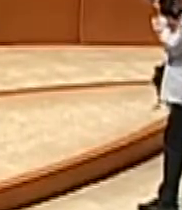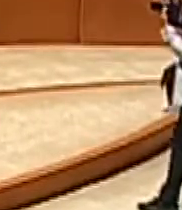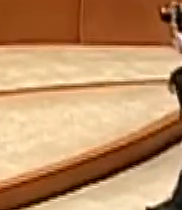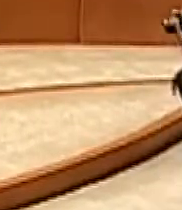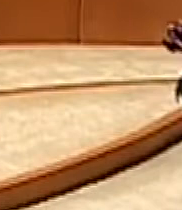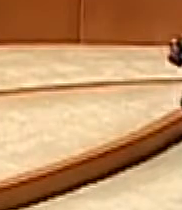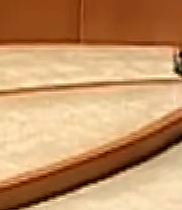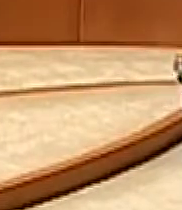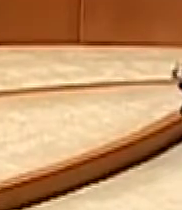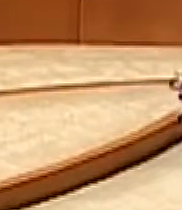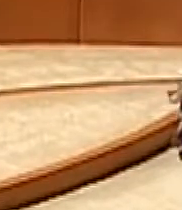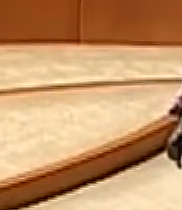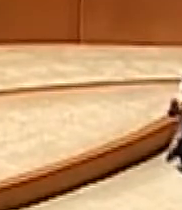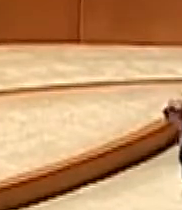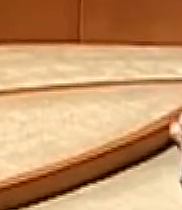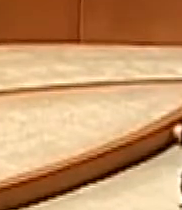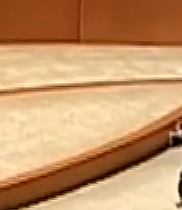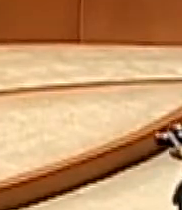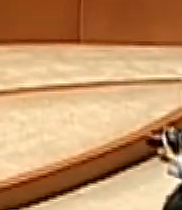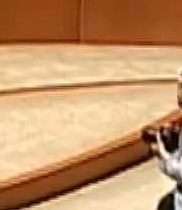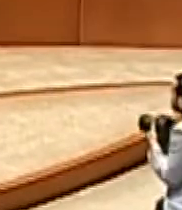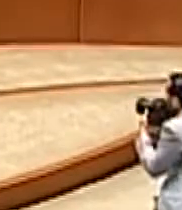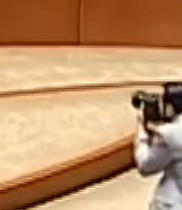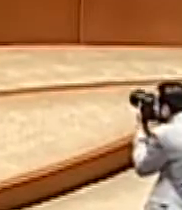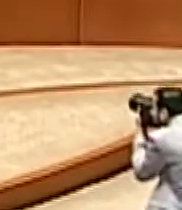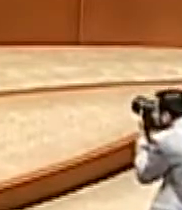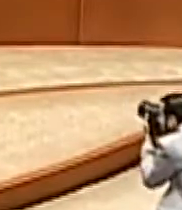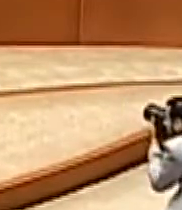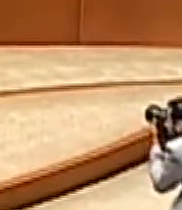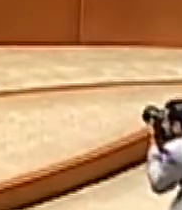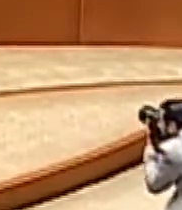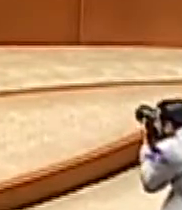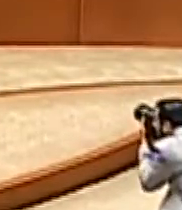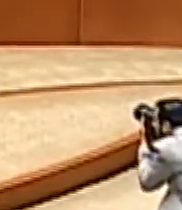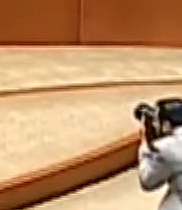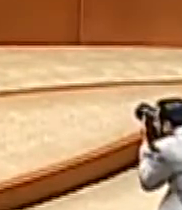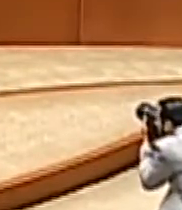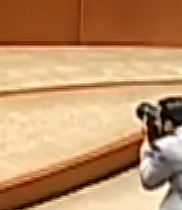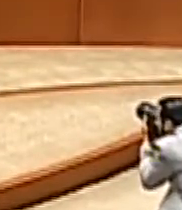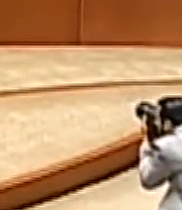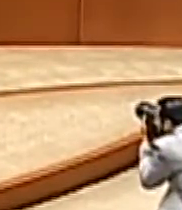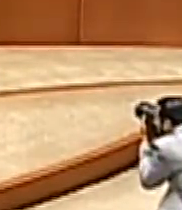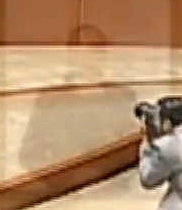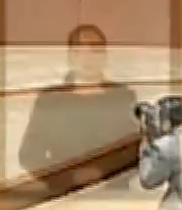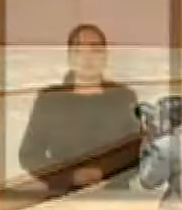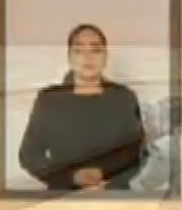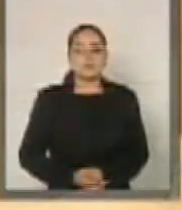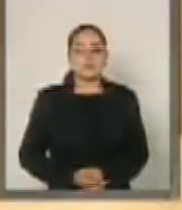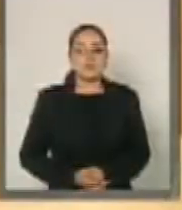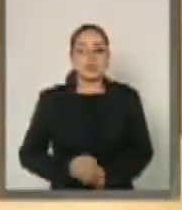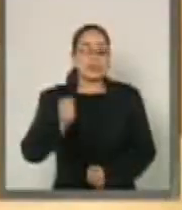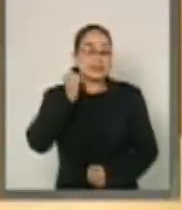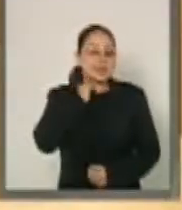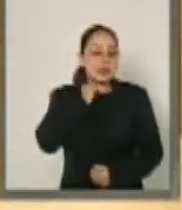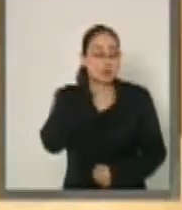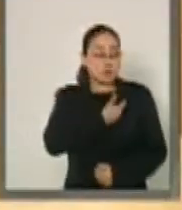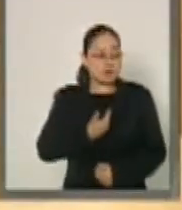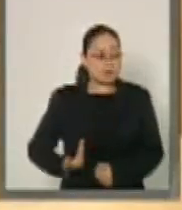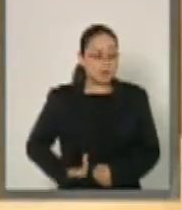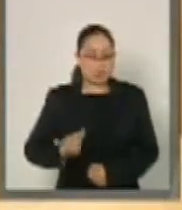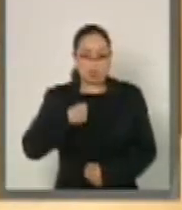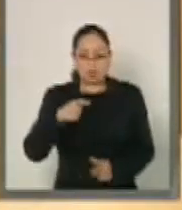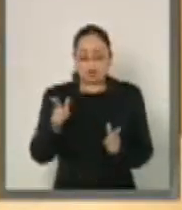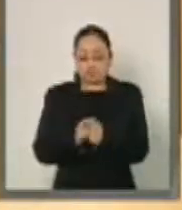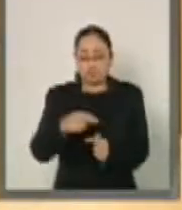intervención para hablar sobre los dos dictámenes solicitando a la mesa directiva que pudiesen los dos,